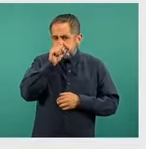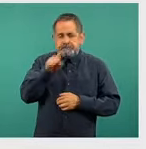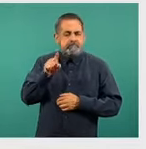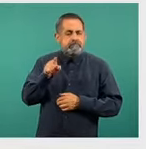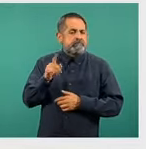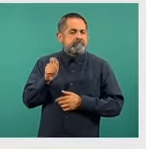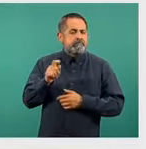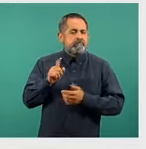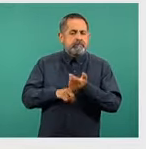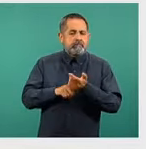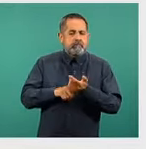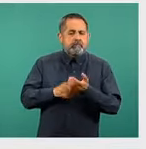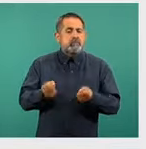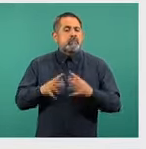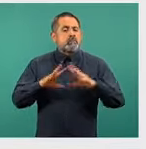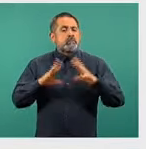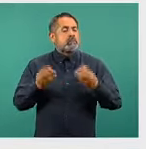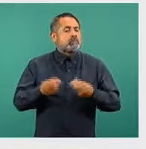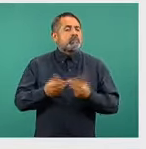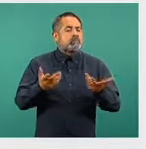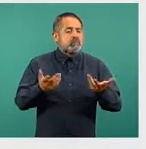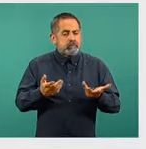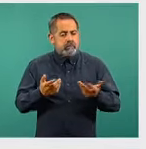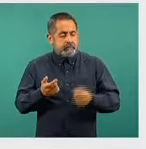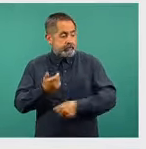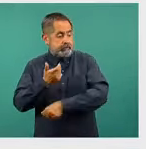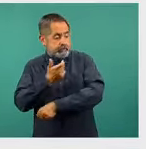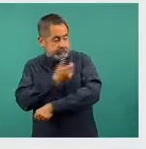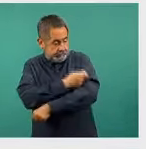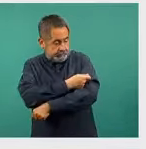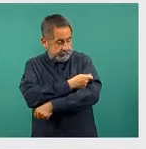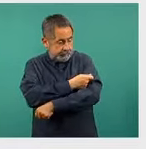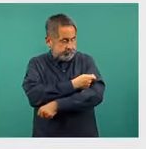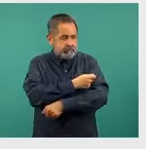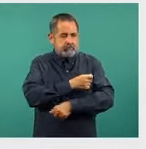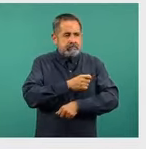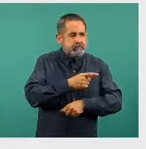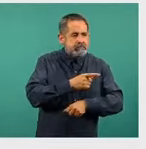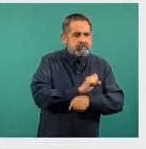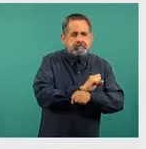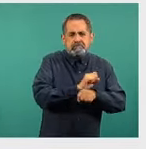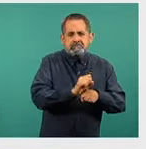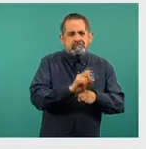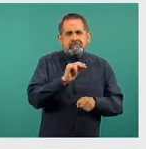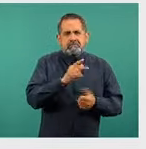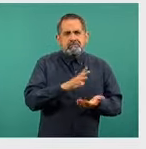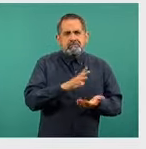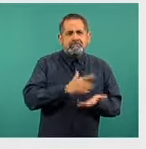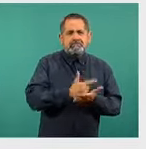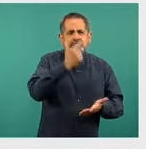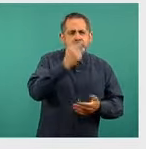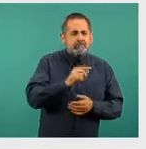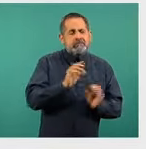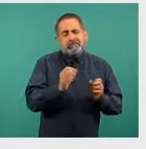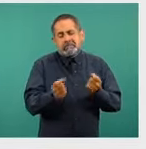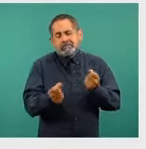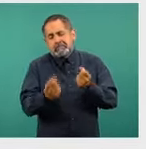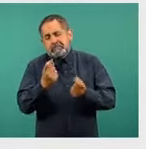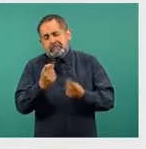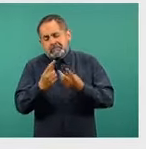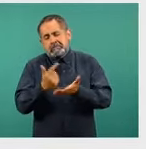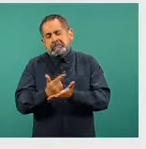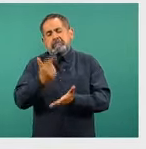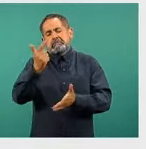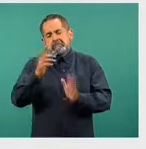ocurrencia, digamos, de relación de exábitos no graves a exábitos graves, en donde estos últimos